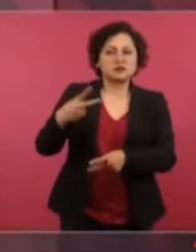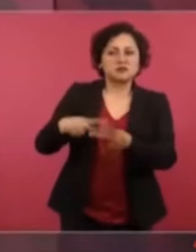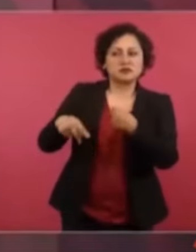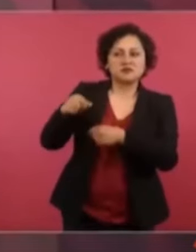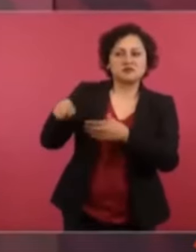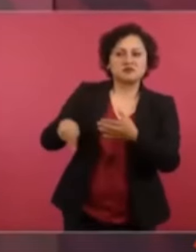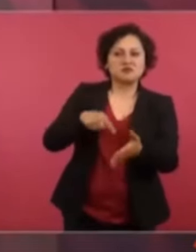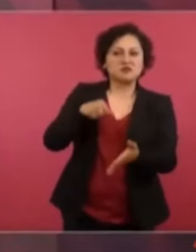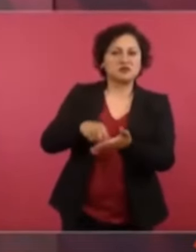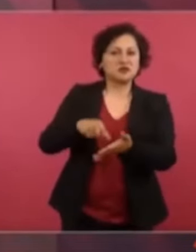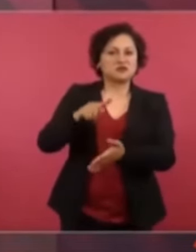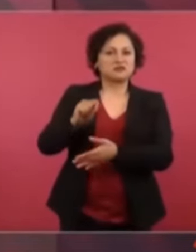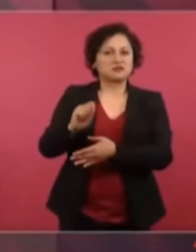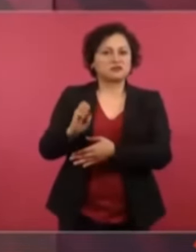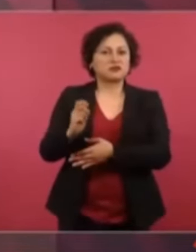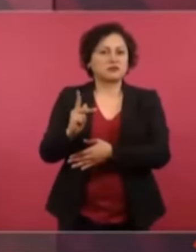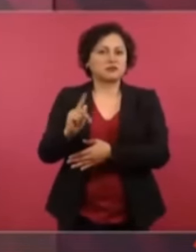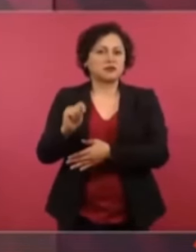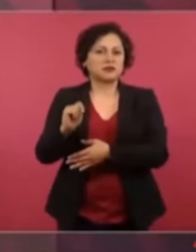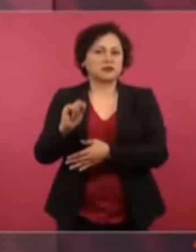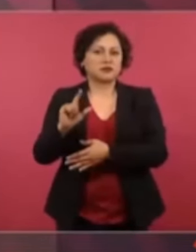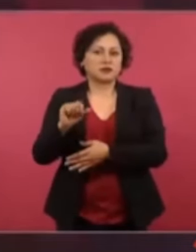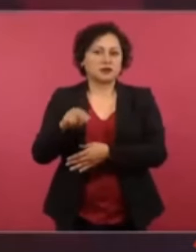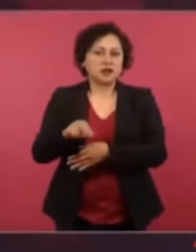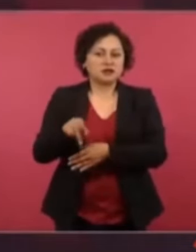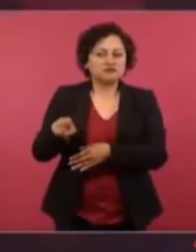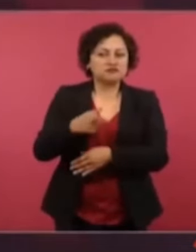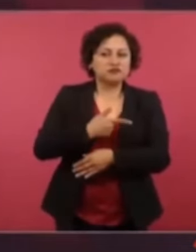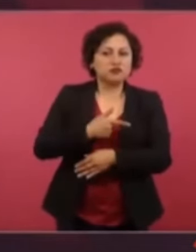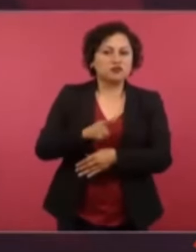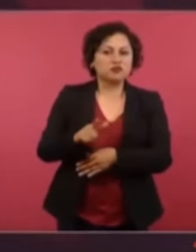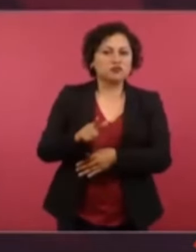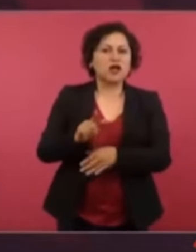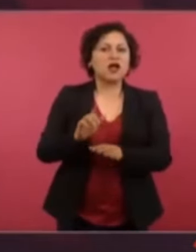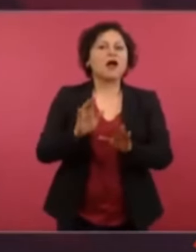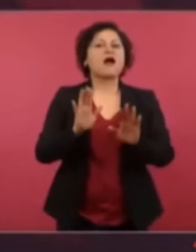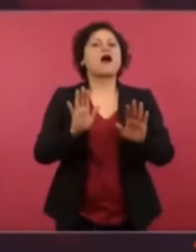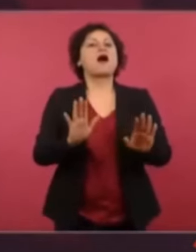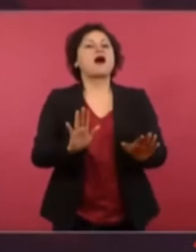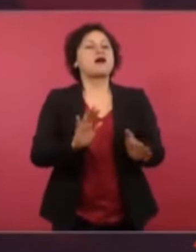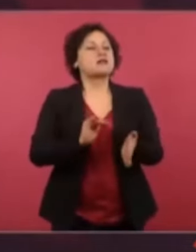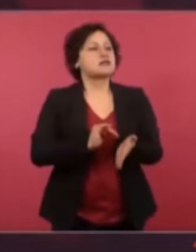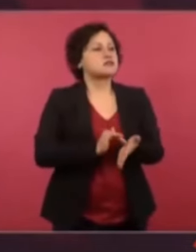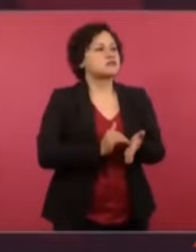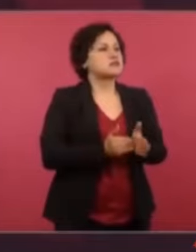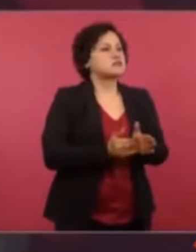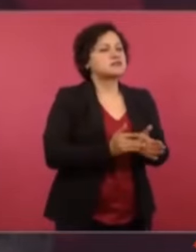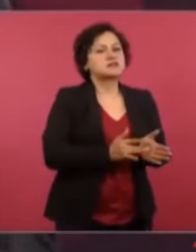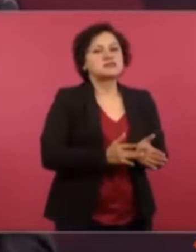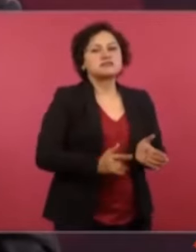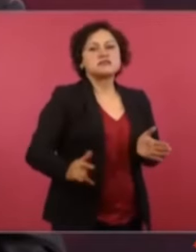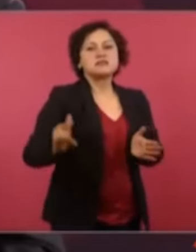y echan a andar con información de la DEA,